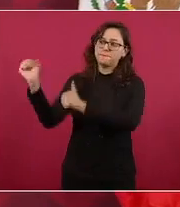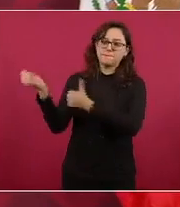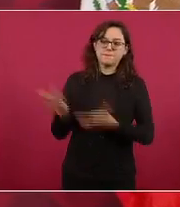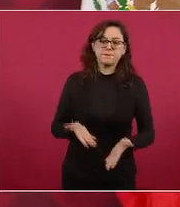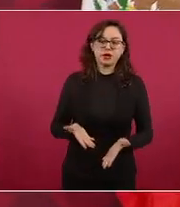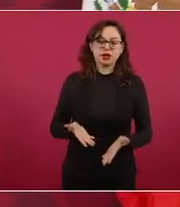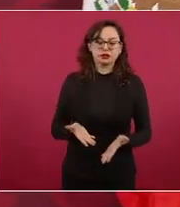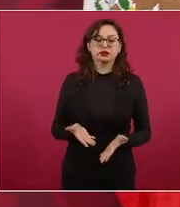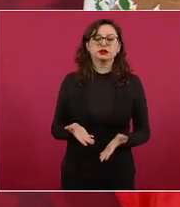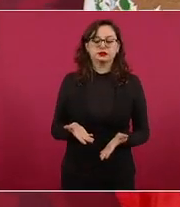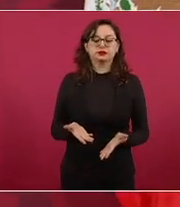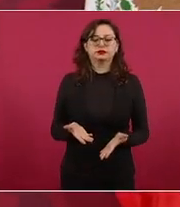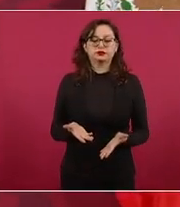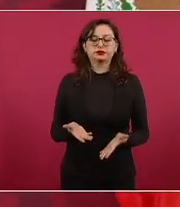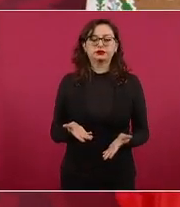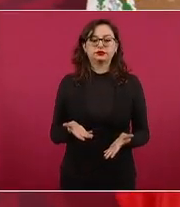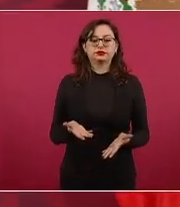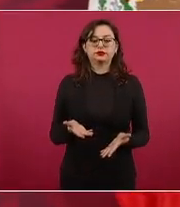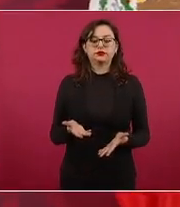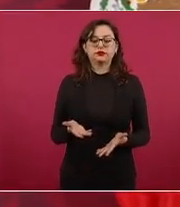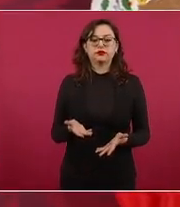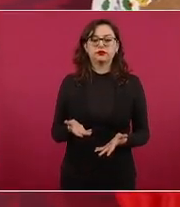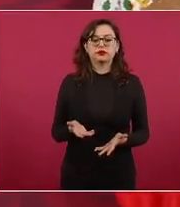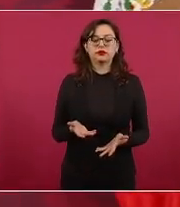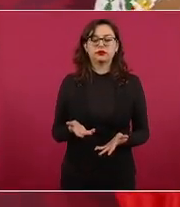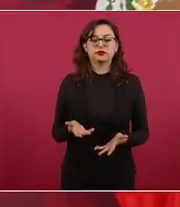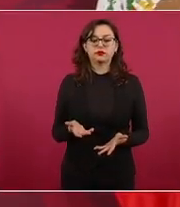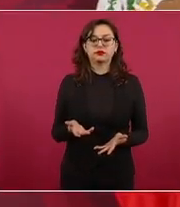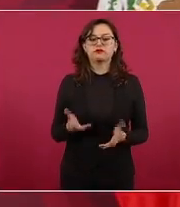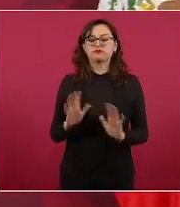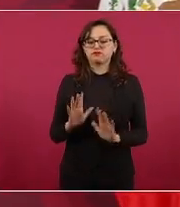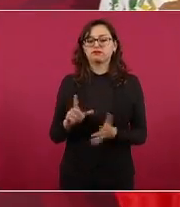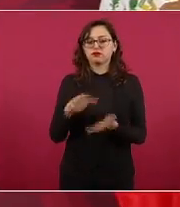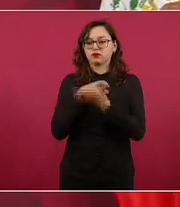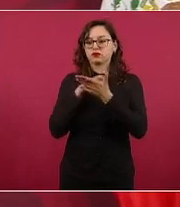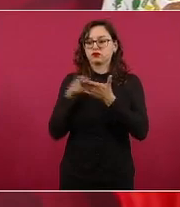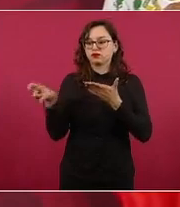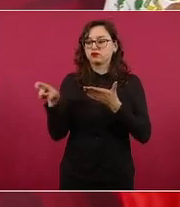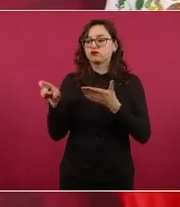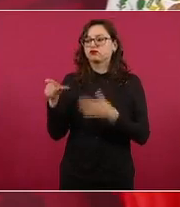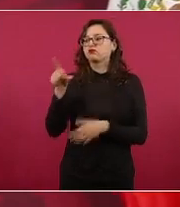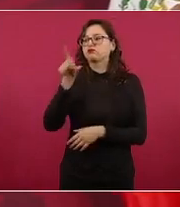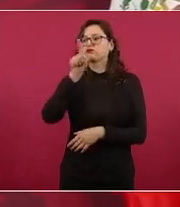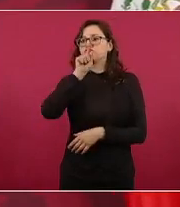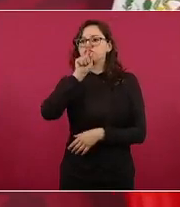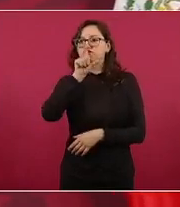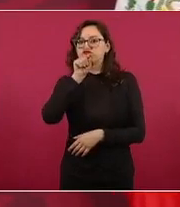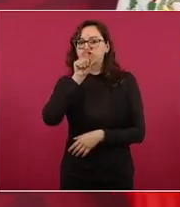arancel para poder comprar un pollo